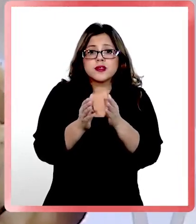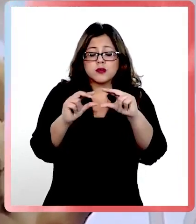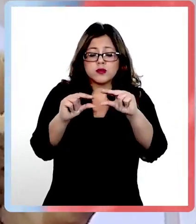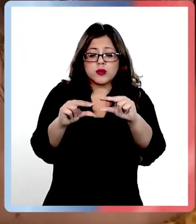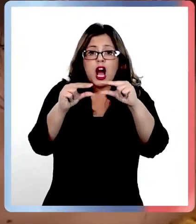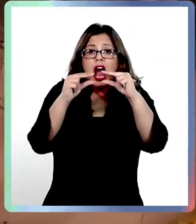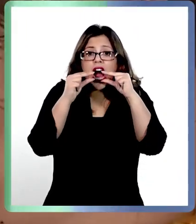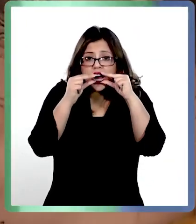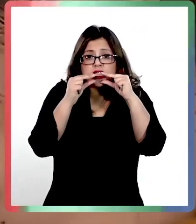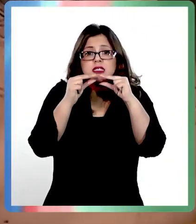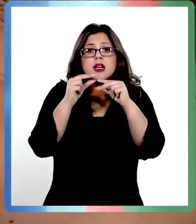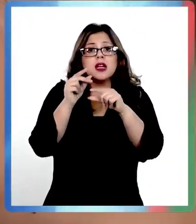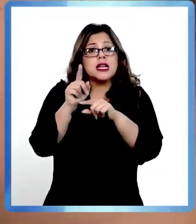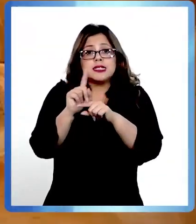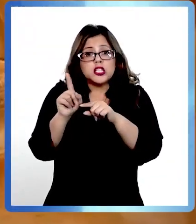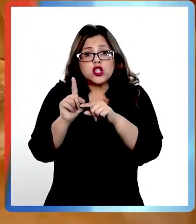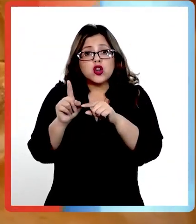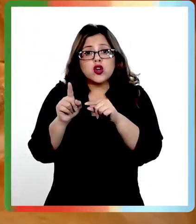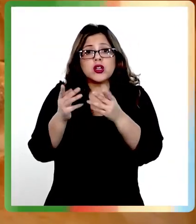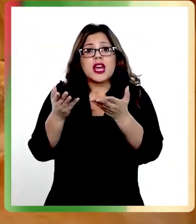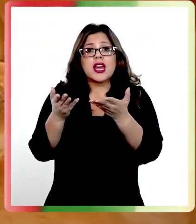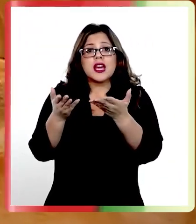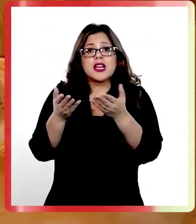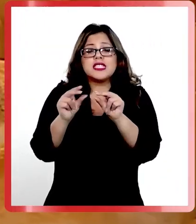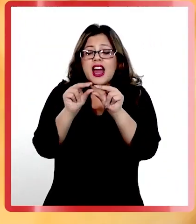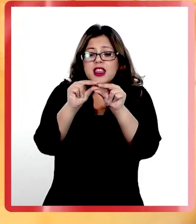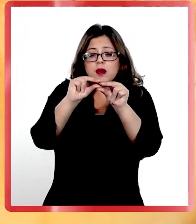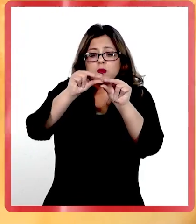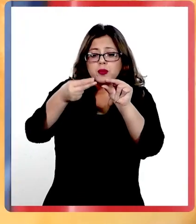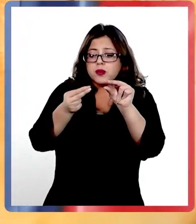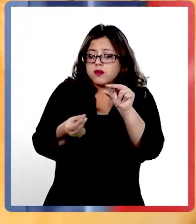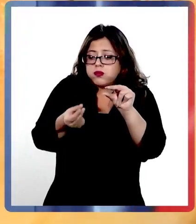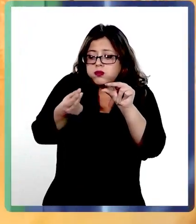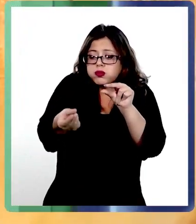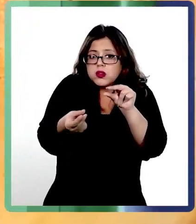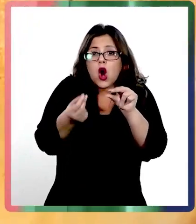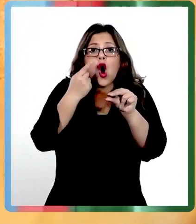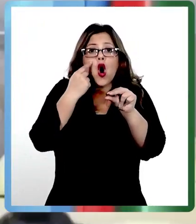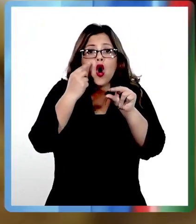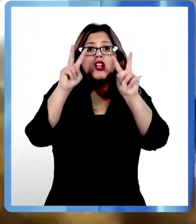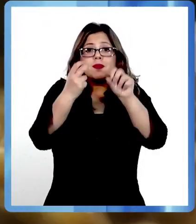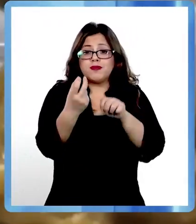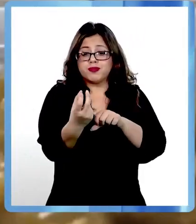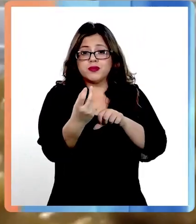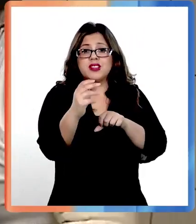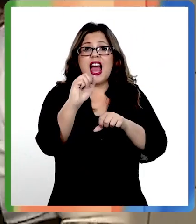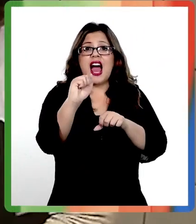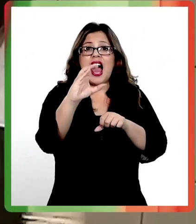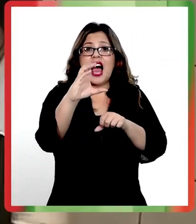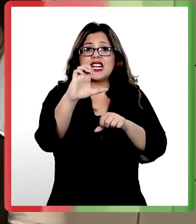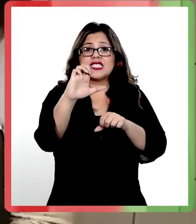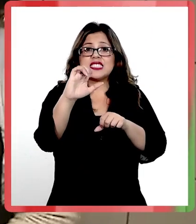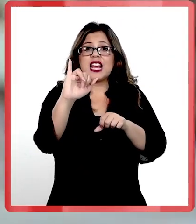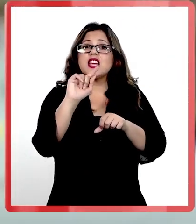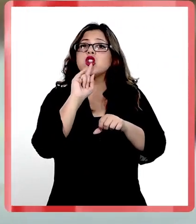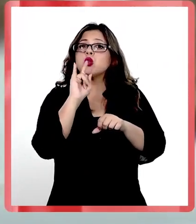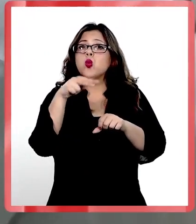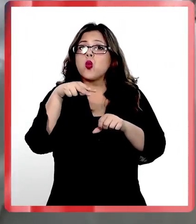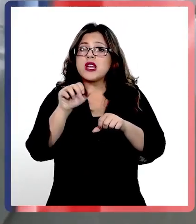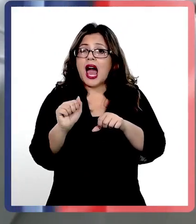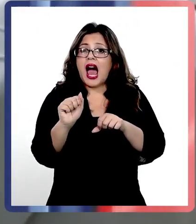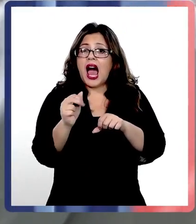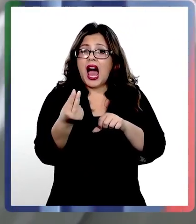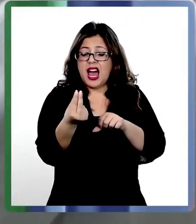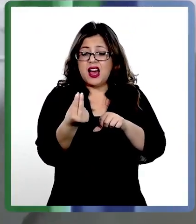¿qué puede ser? Y si no, la mitad de una empanada para que vaya probando. Ojo con los cuescos, ¿no es cierto? Hay que tener mucho